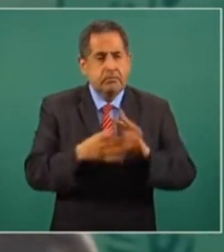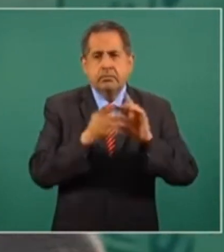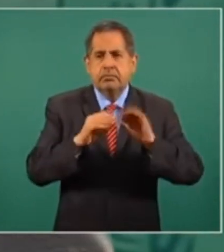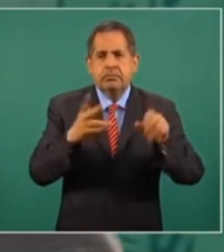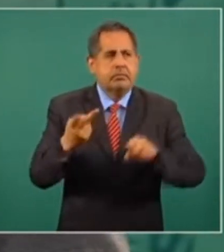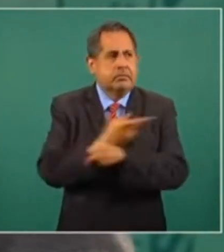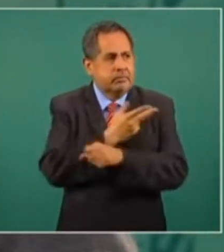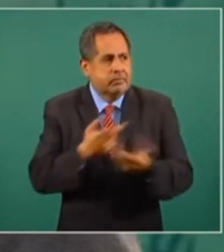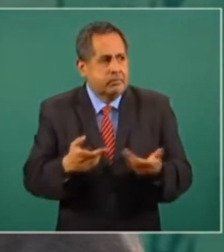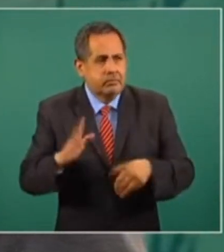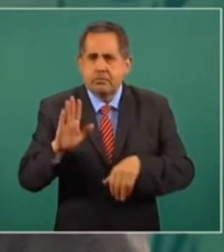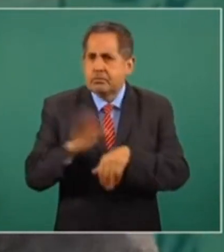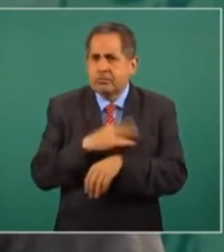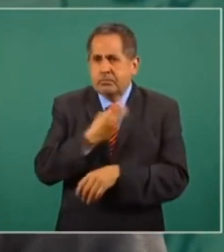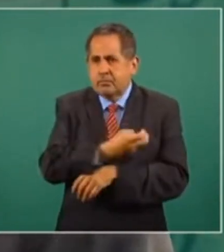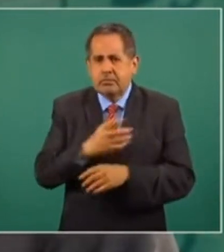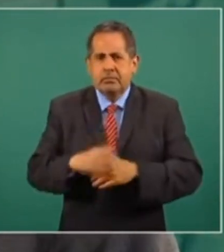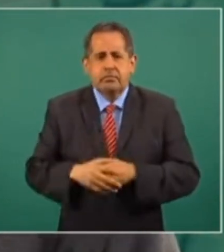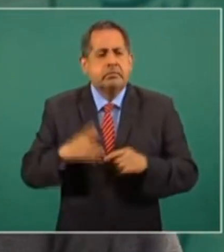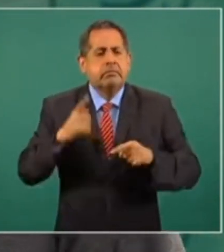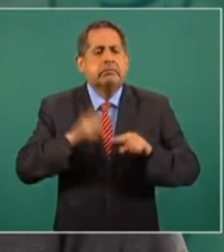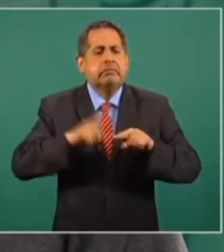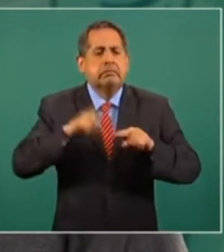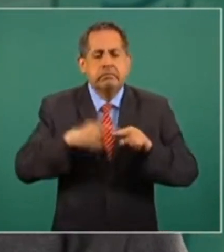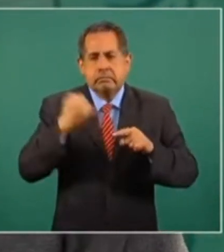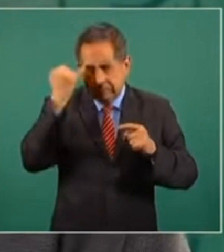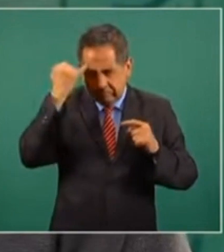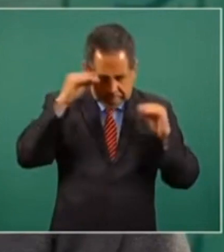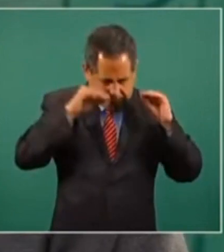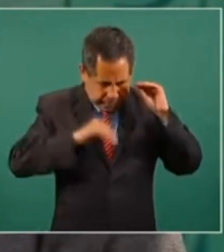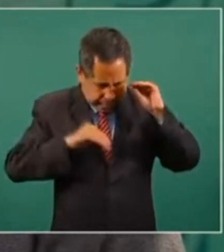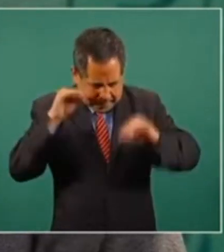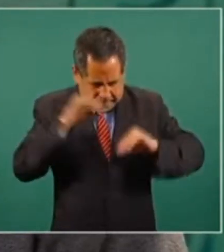pasó, ¿Quién fabricó este expediente?